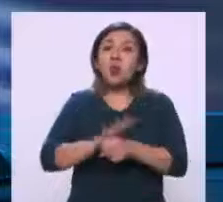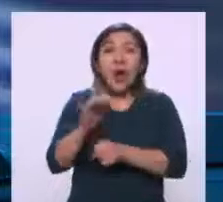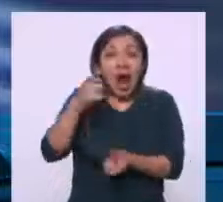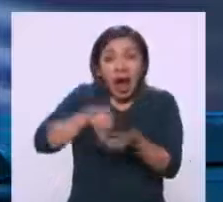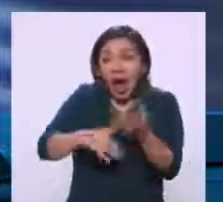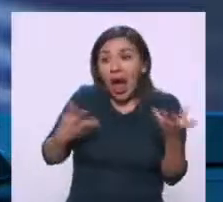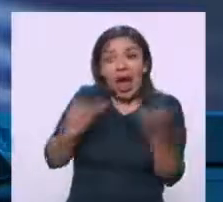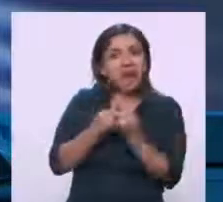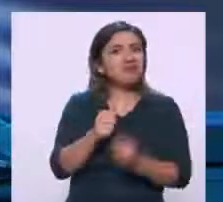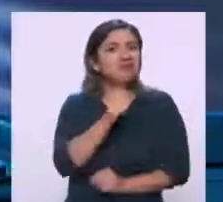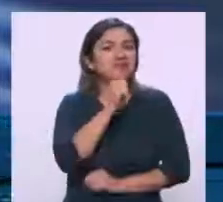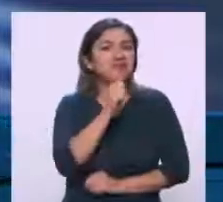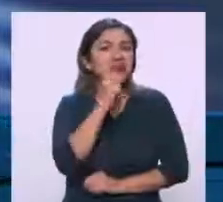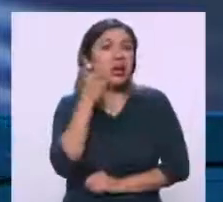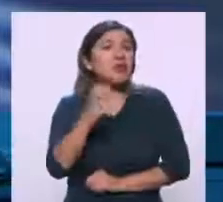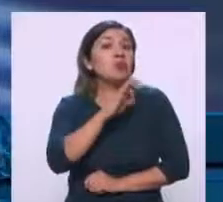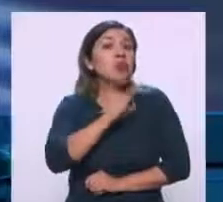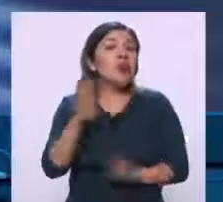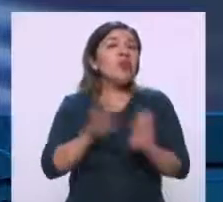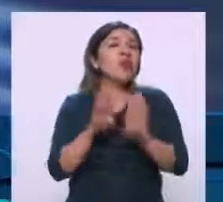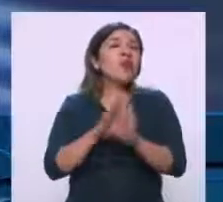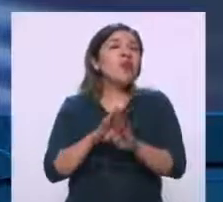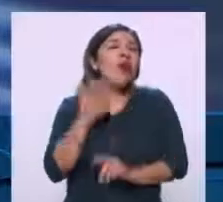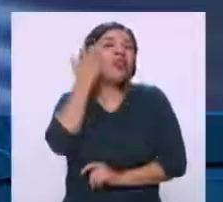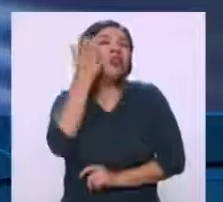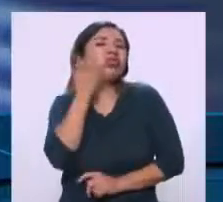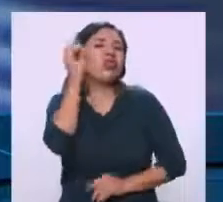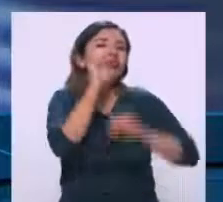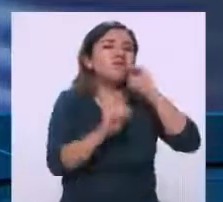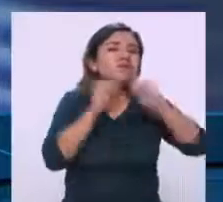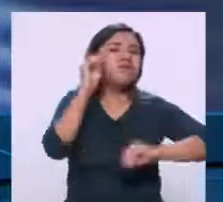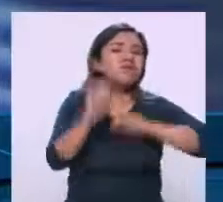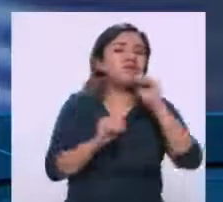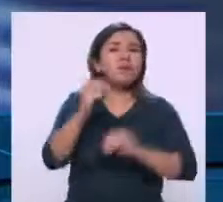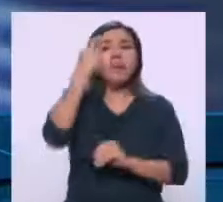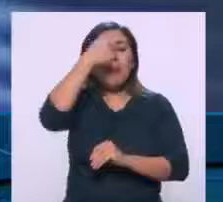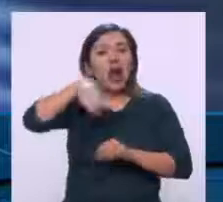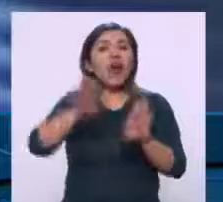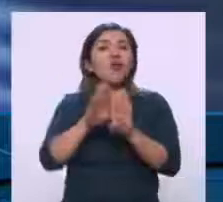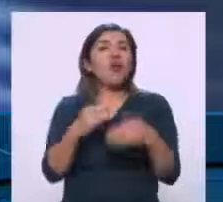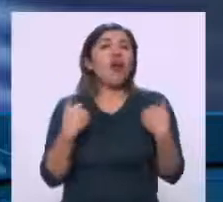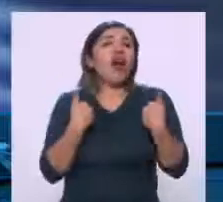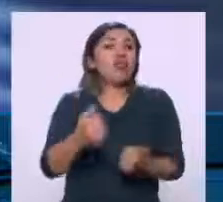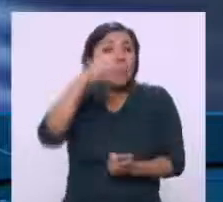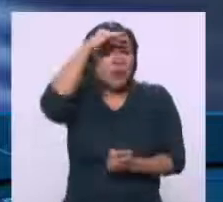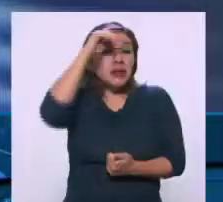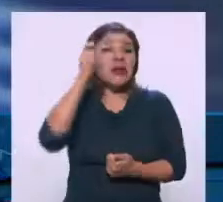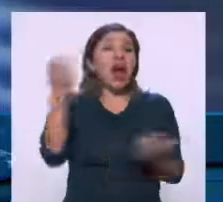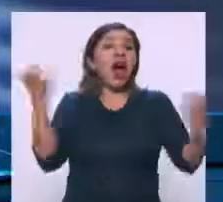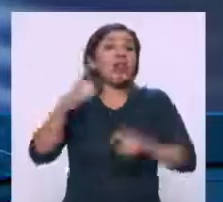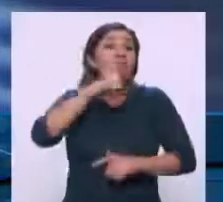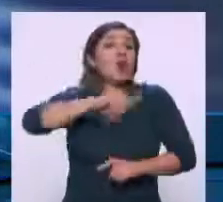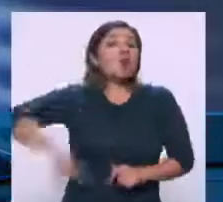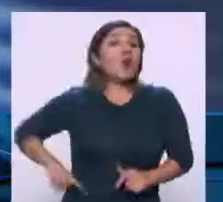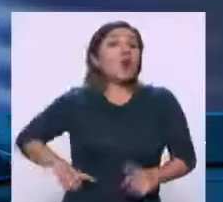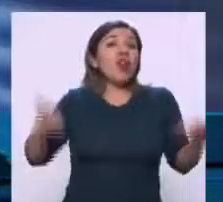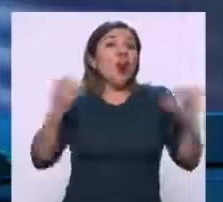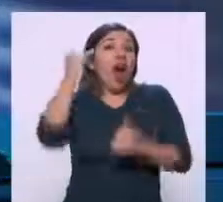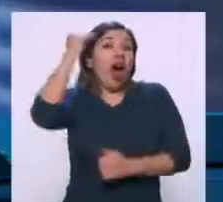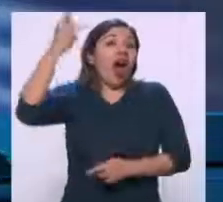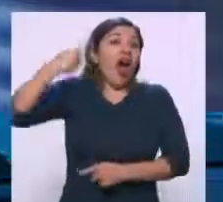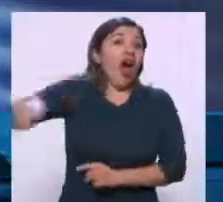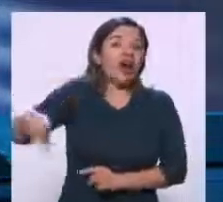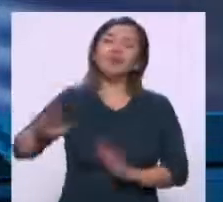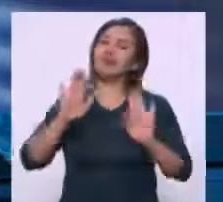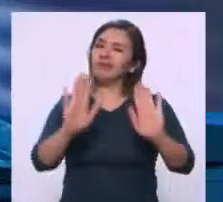metadatos. Por lo que eso puede ser un fotomontaje, pues alimentando la versión de que fue creado desde el gobierno. Entonces, hay que